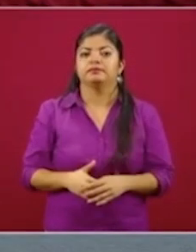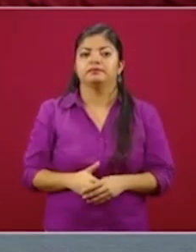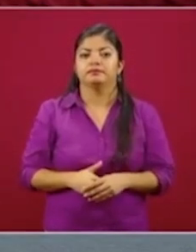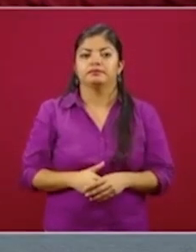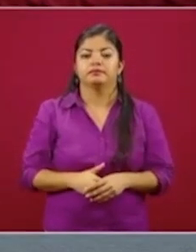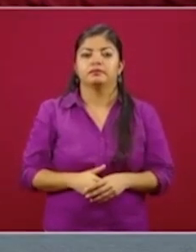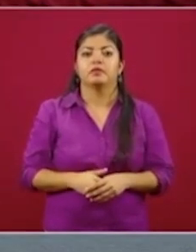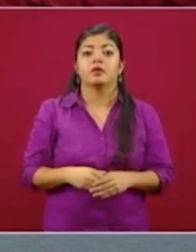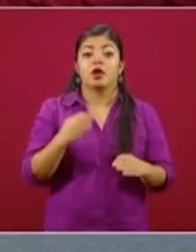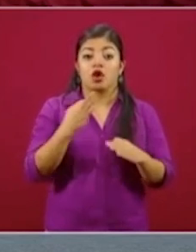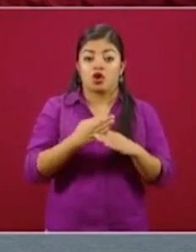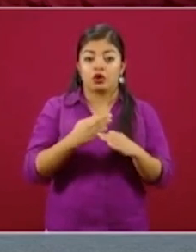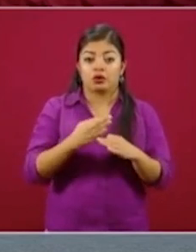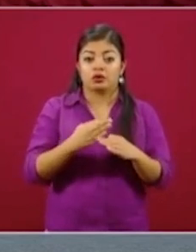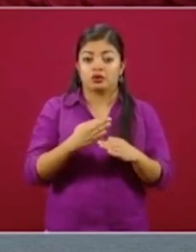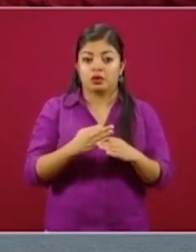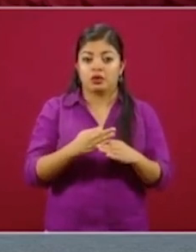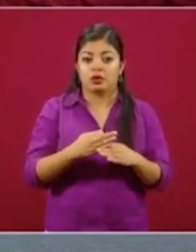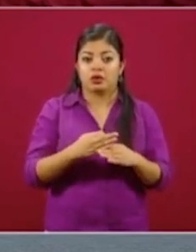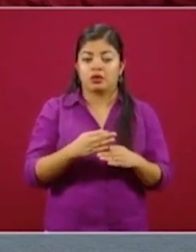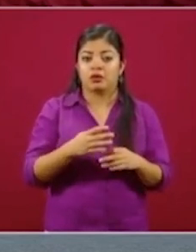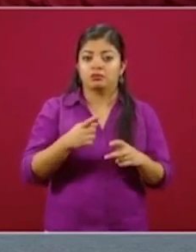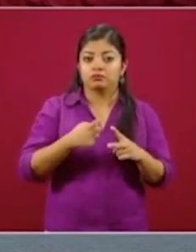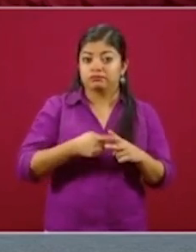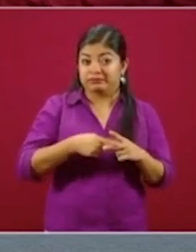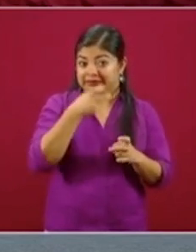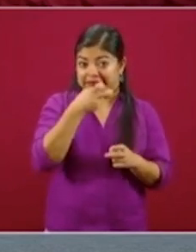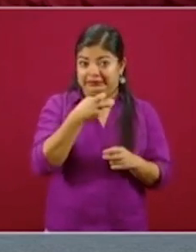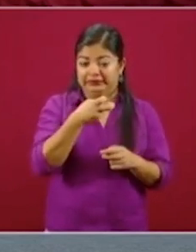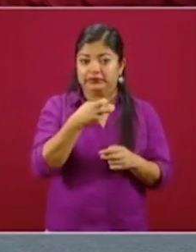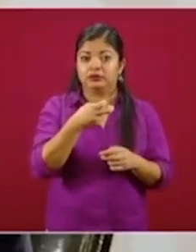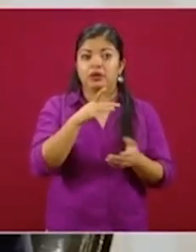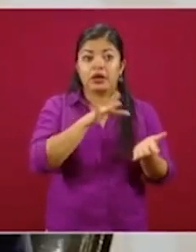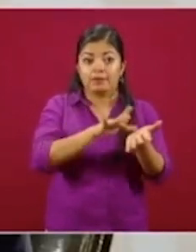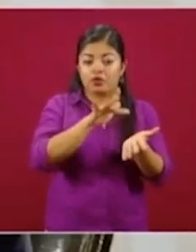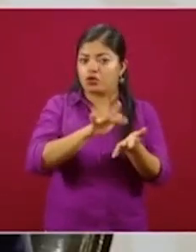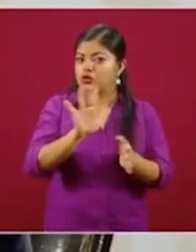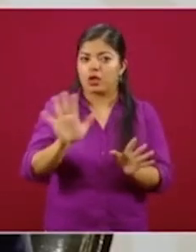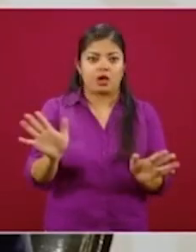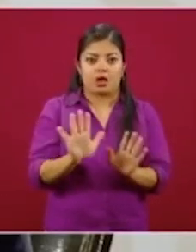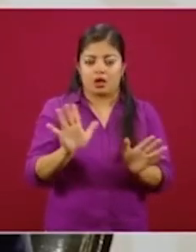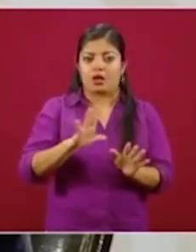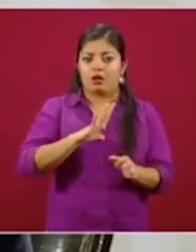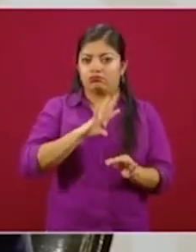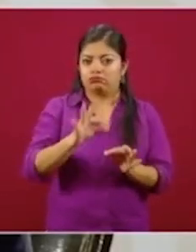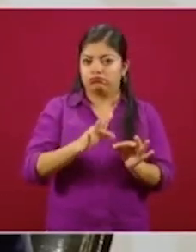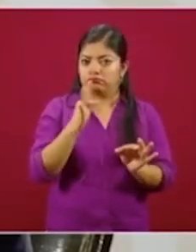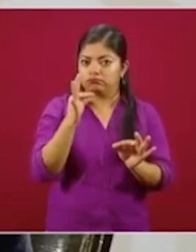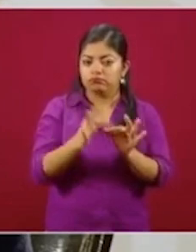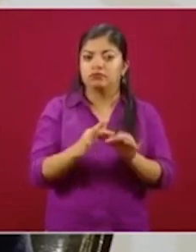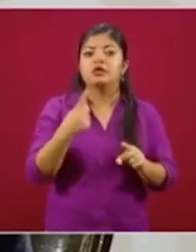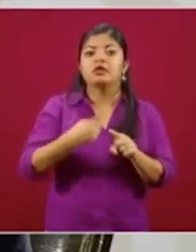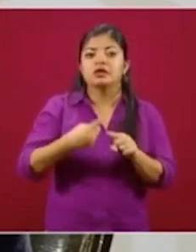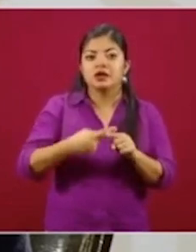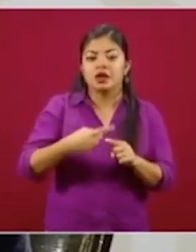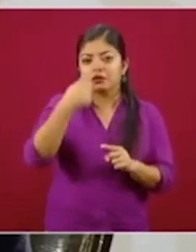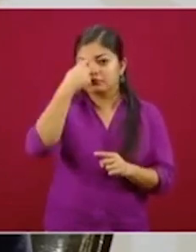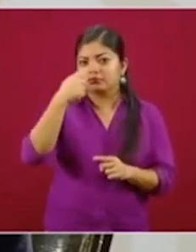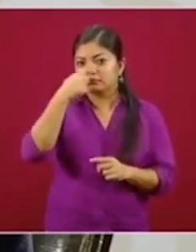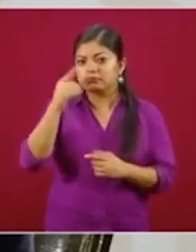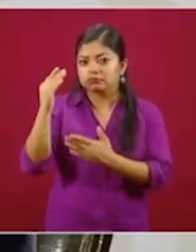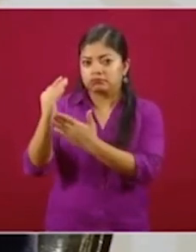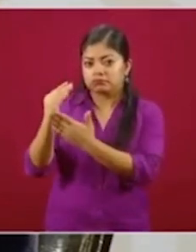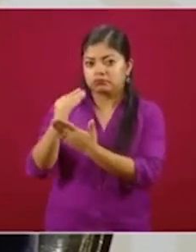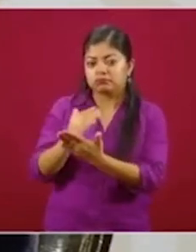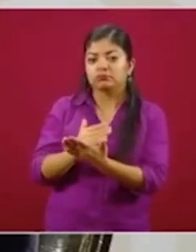Las cifras que tenemos ya son prácticamente definitivas para este monto del apoyo, es decir, ya tenemos el padrón de beneficiarios ya conformado,